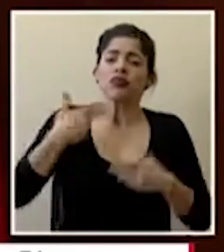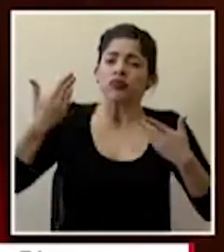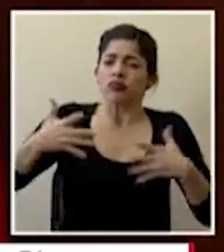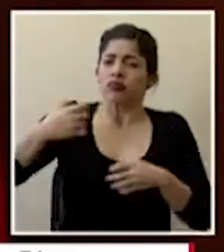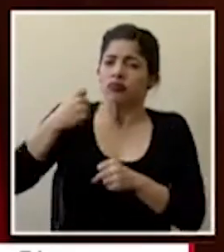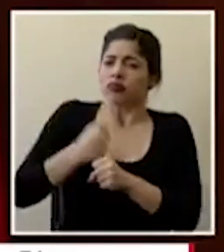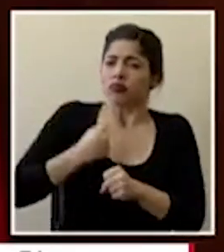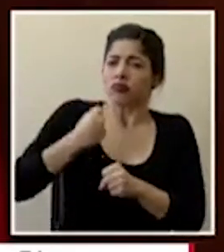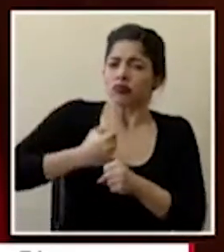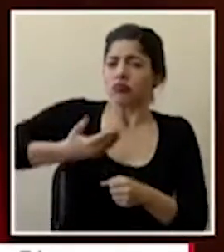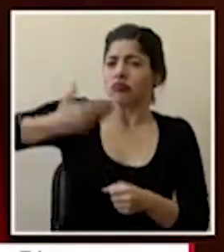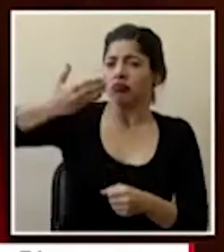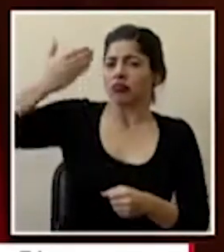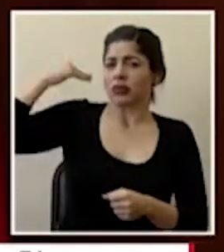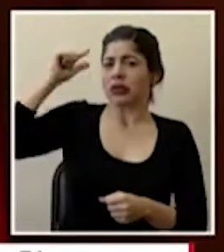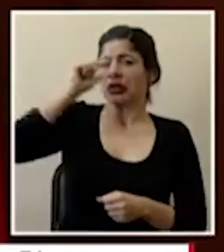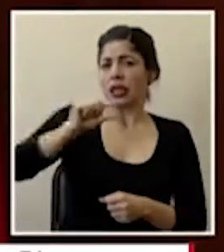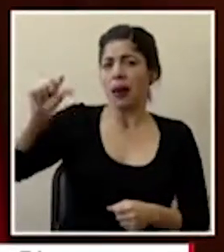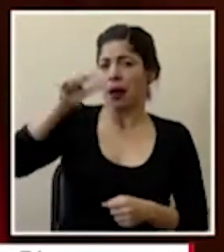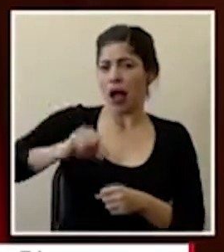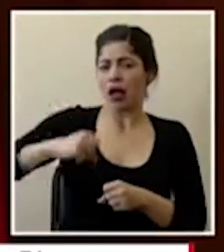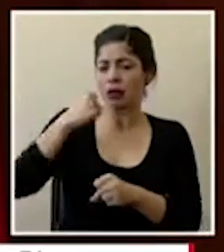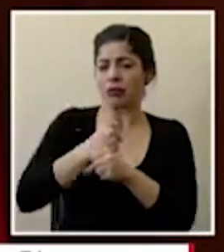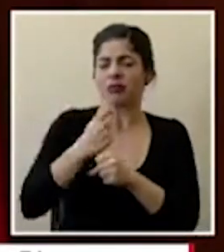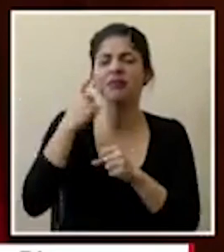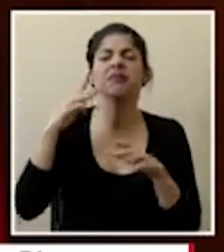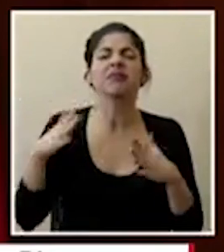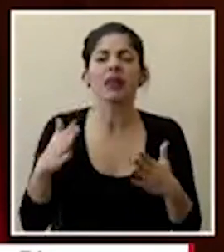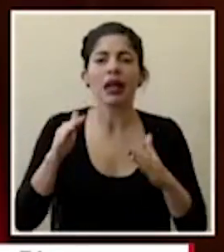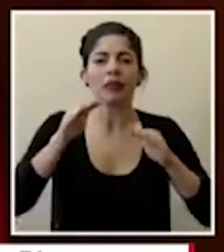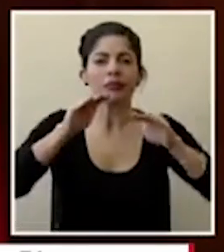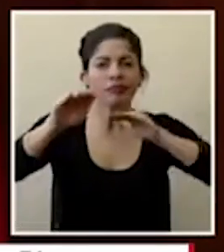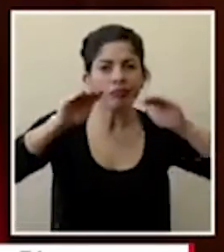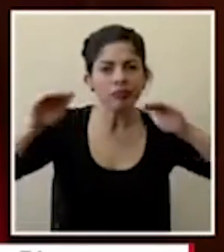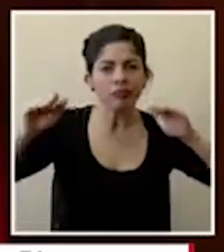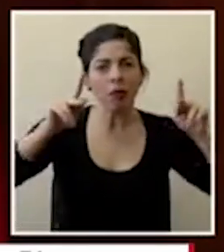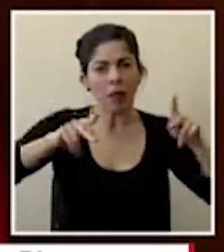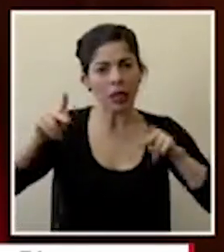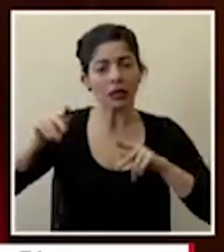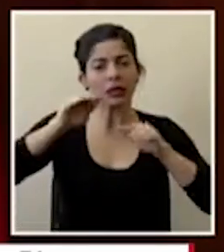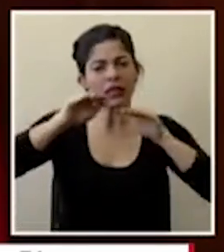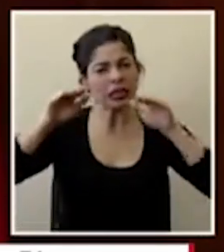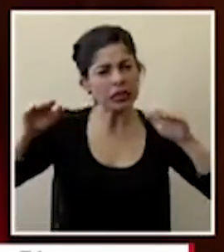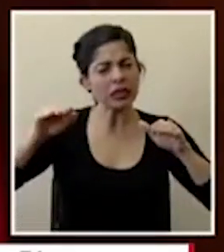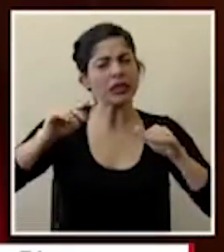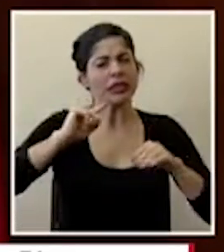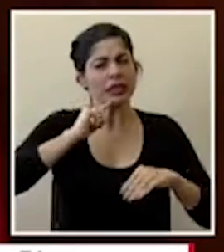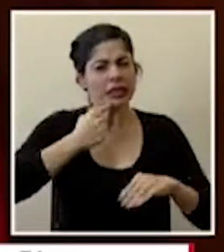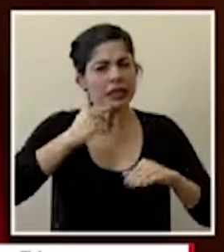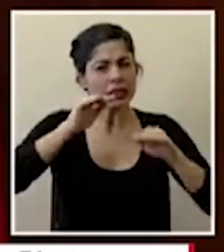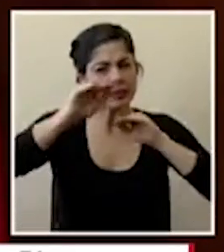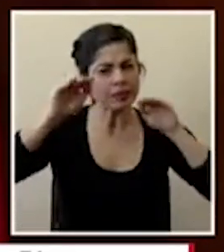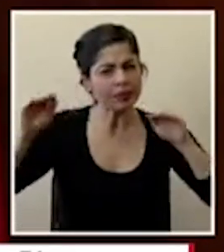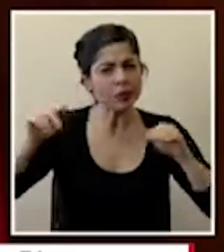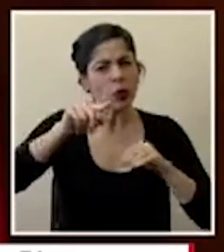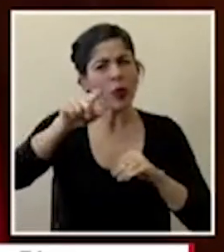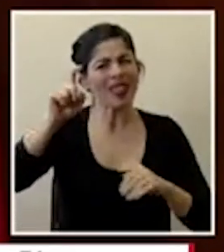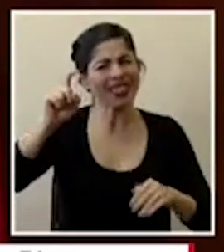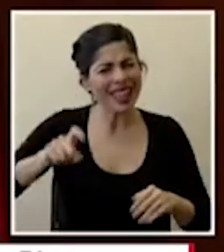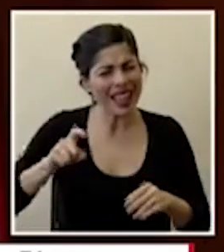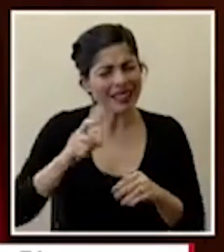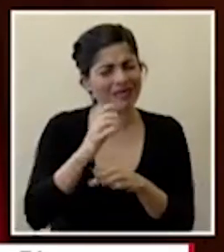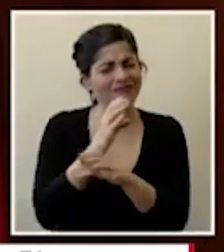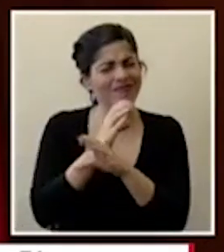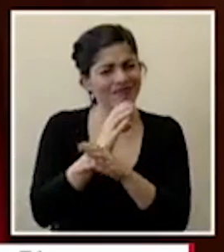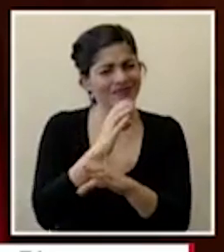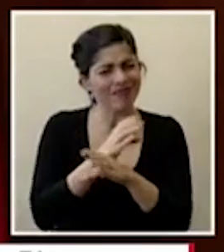desde hace varias semanas en poder hacer un llamado a la población y que sea un llamado vehemente a que tengamos mucho cuidado